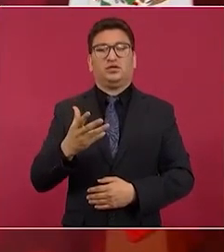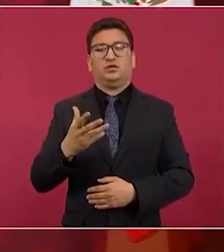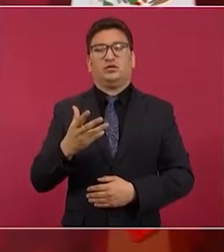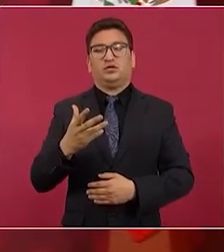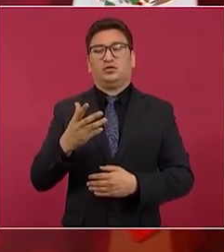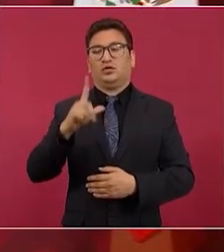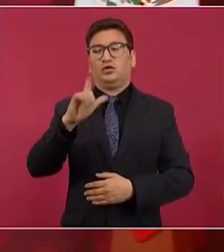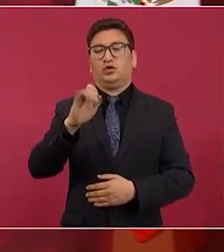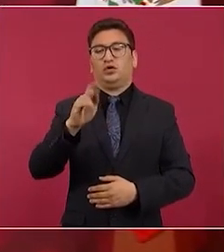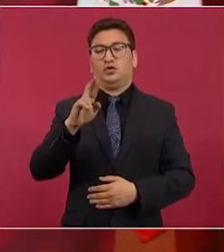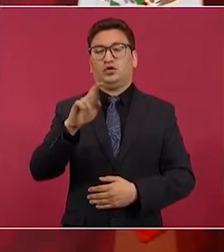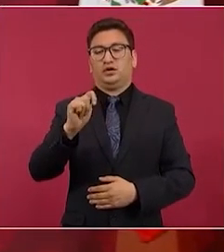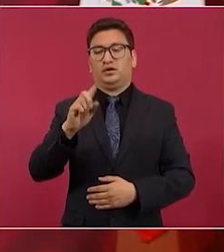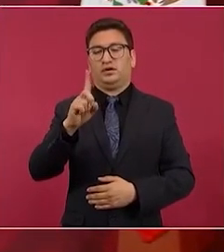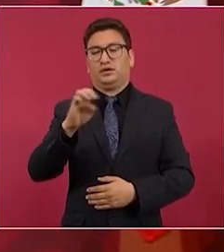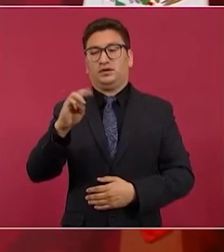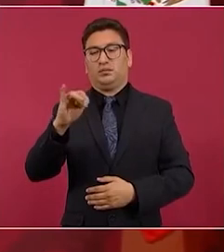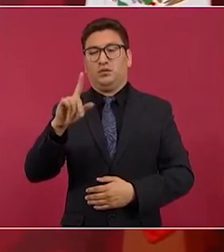como Loret de Mola,